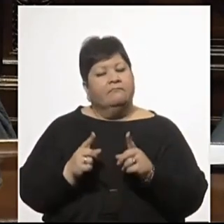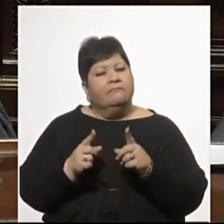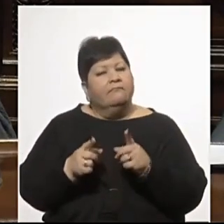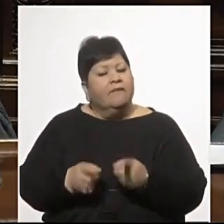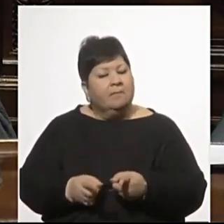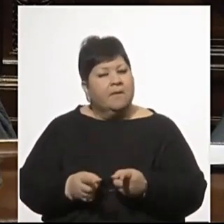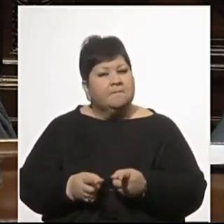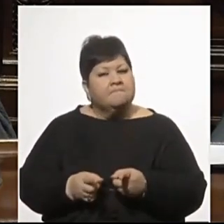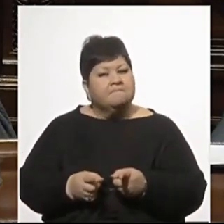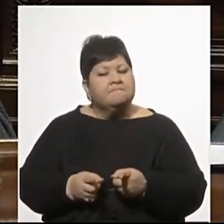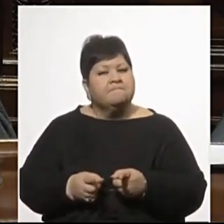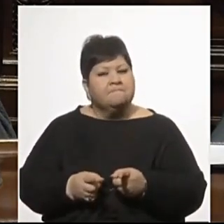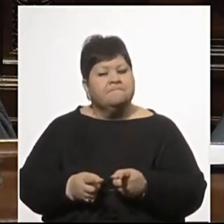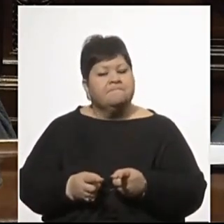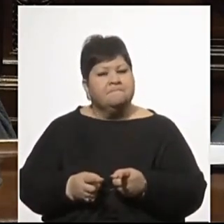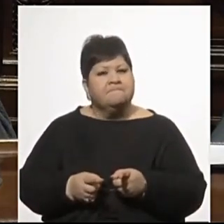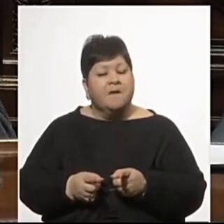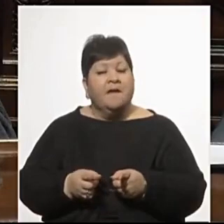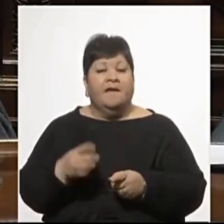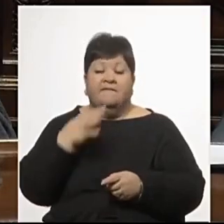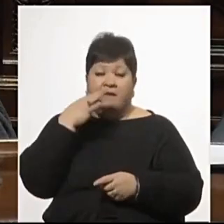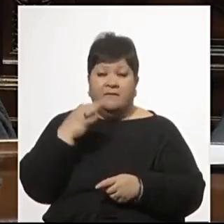El tiempo impone cambios.